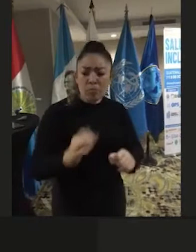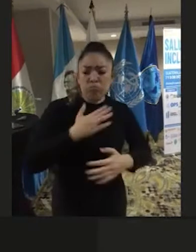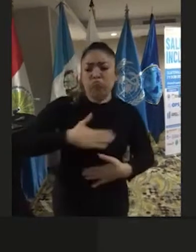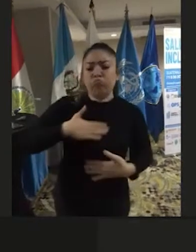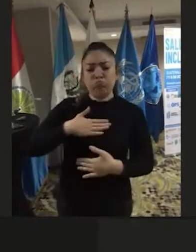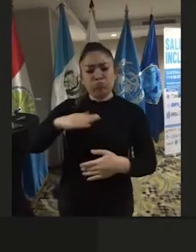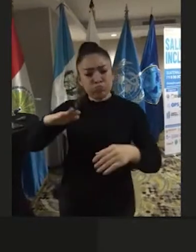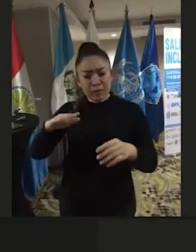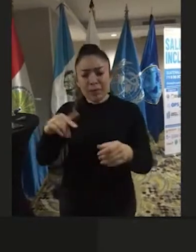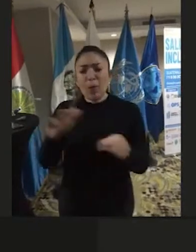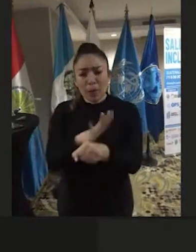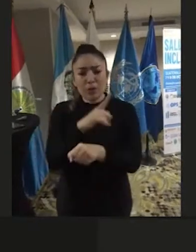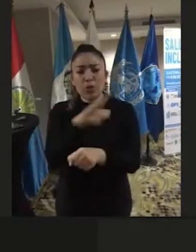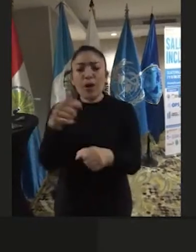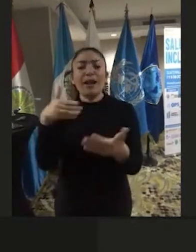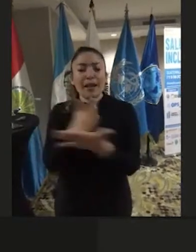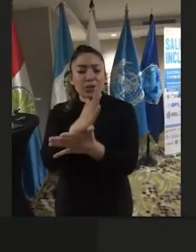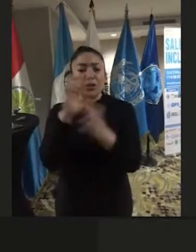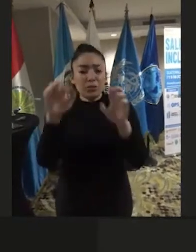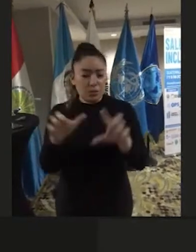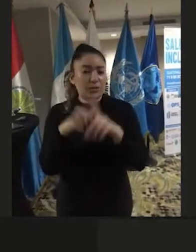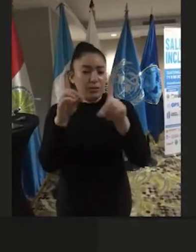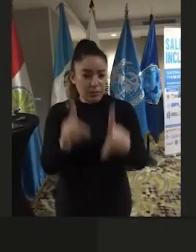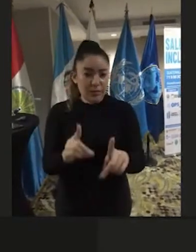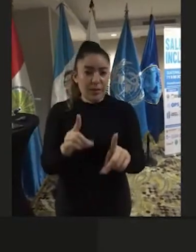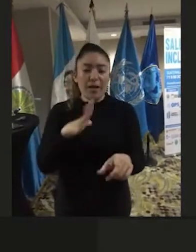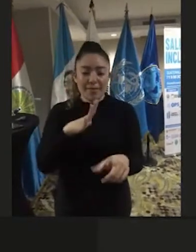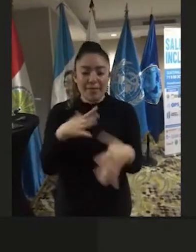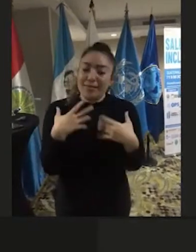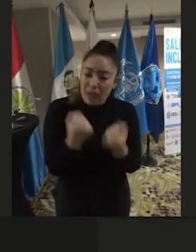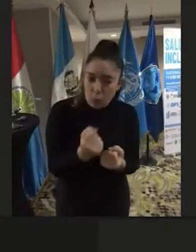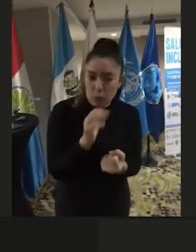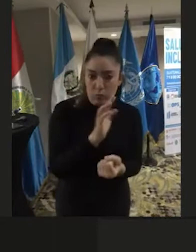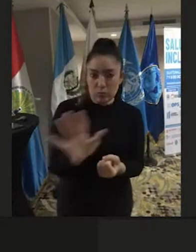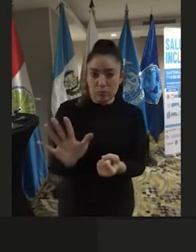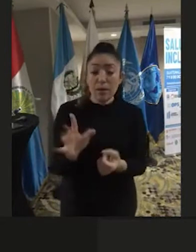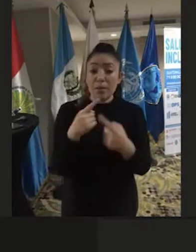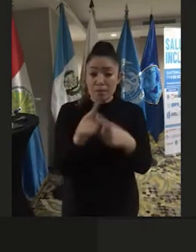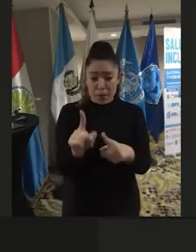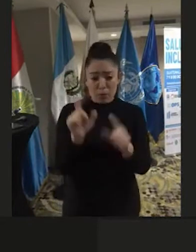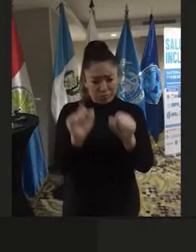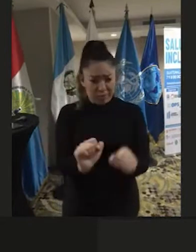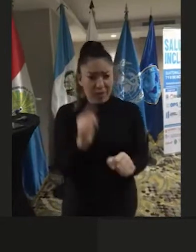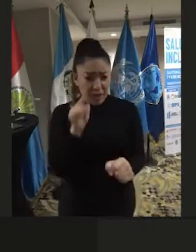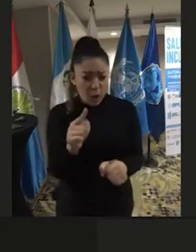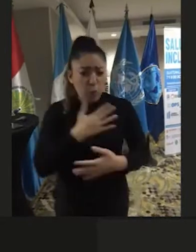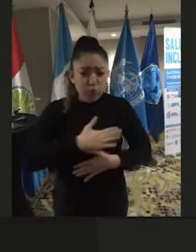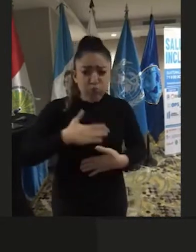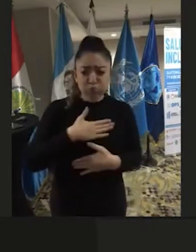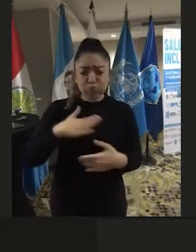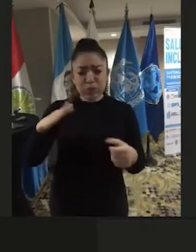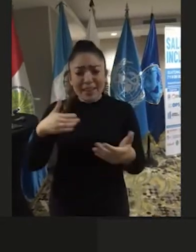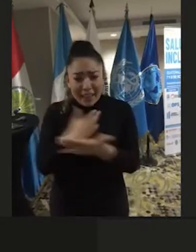derechos, del derecho a la salud de las personas con discapacidad, pero un goce al derecho a la salud